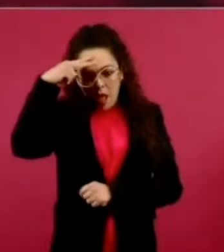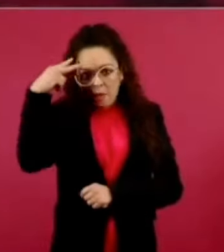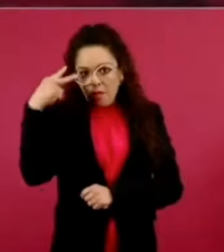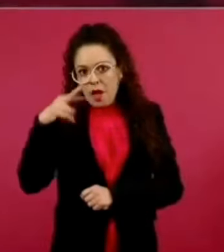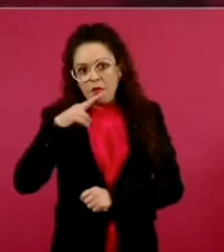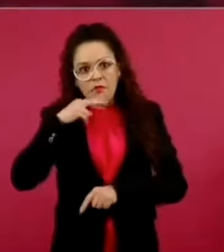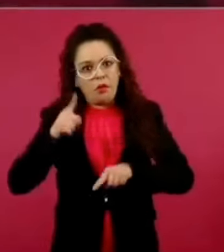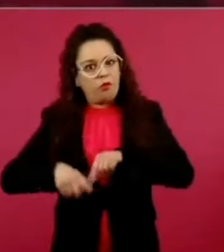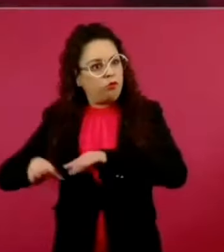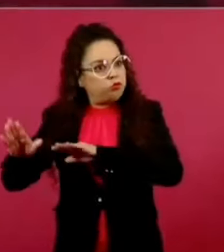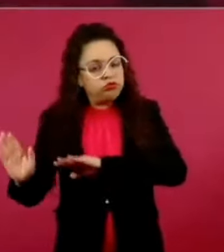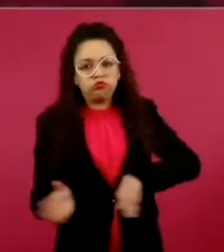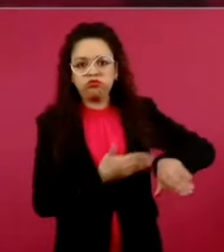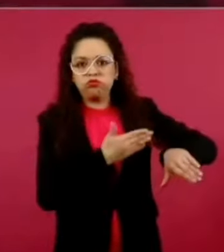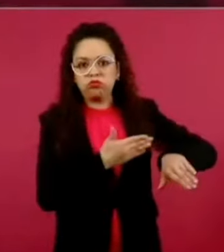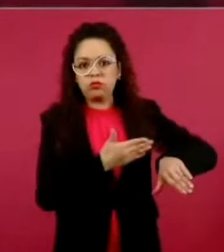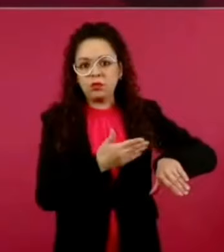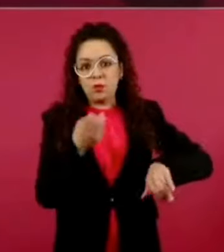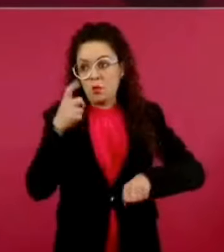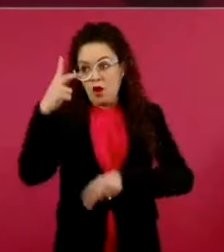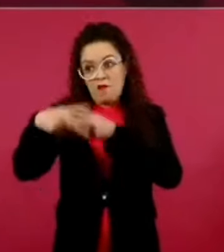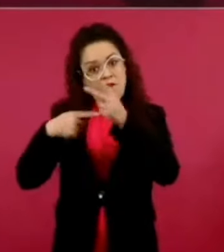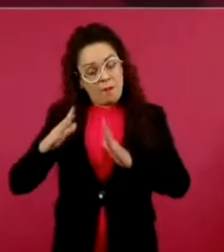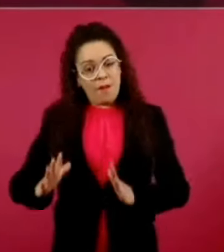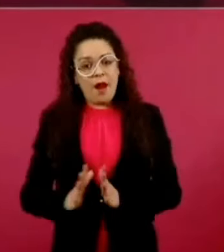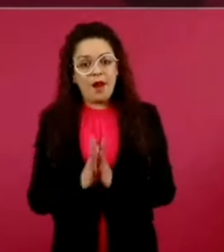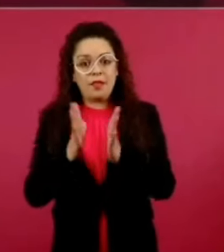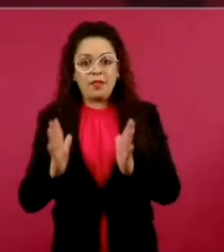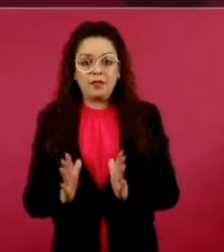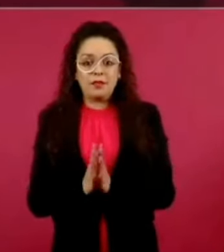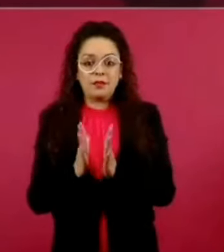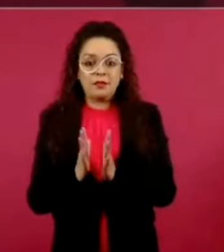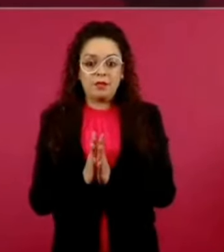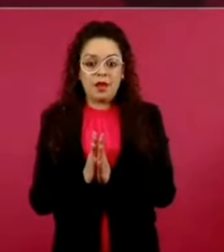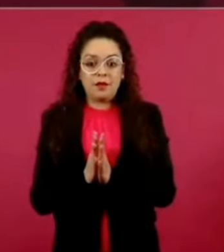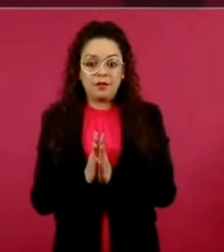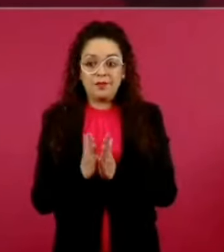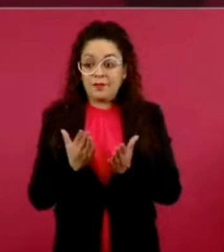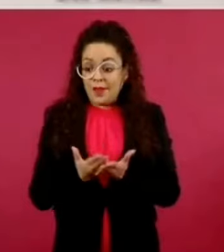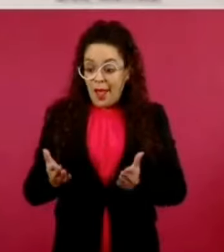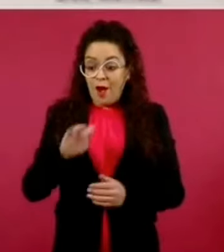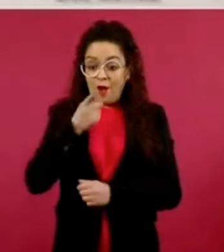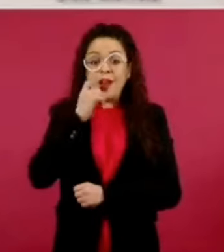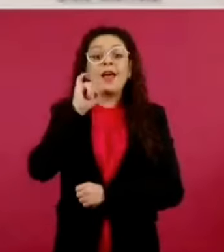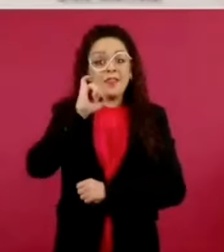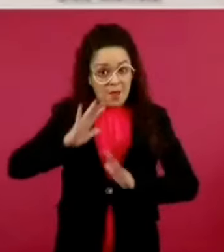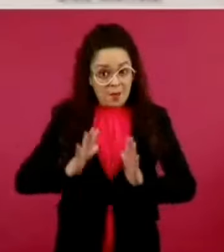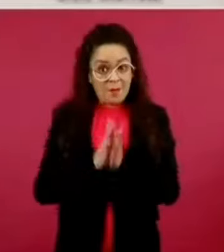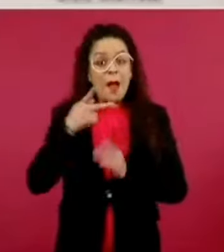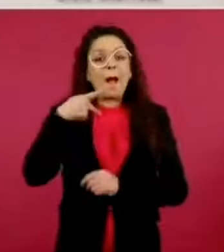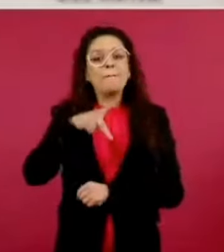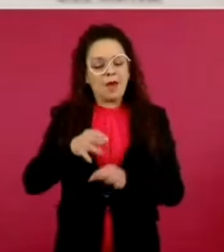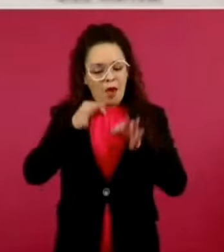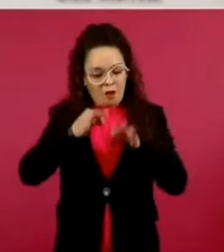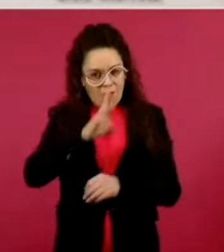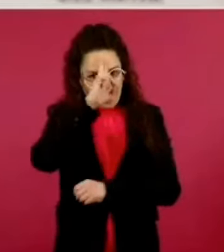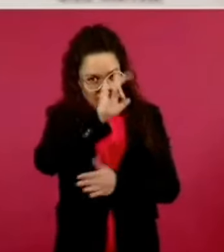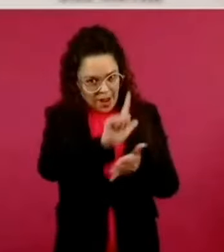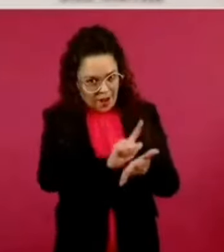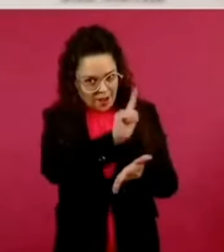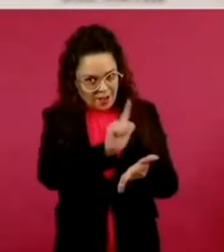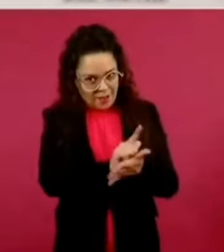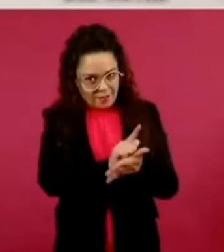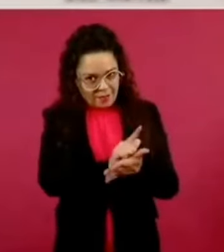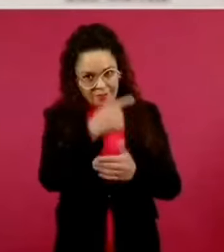que lo había hecho, pero legalmente, por